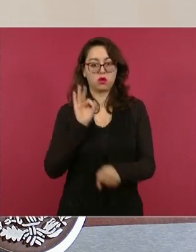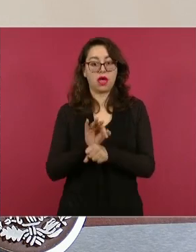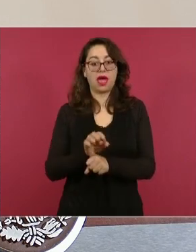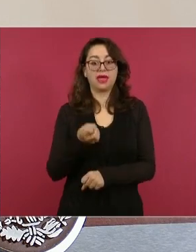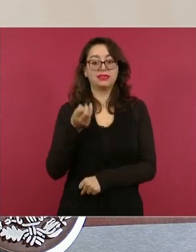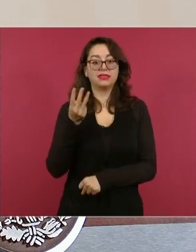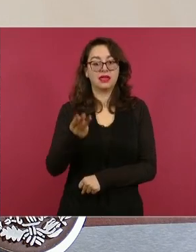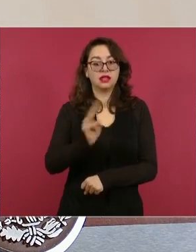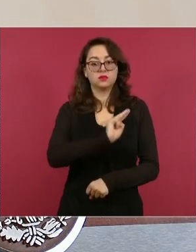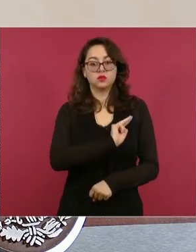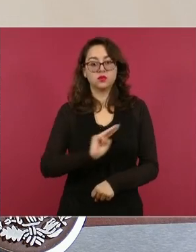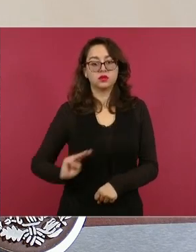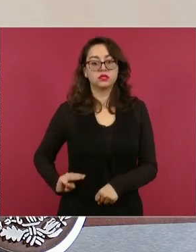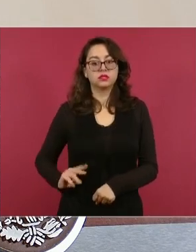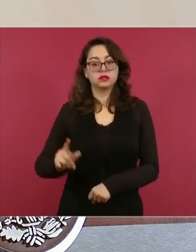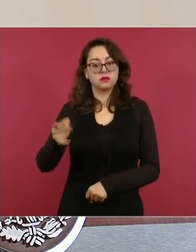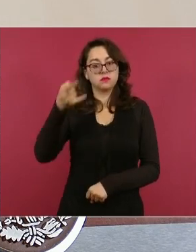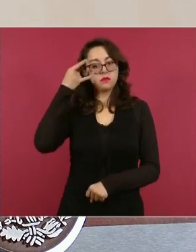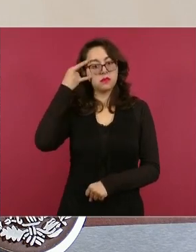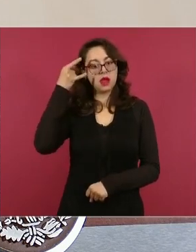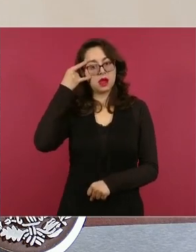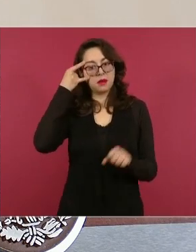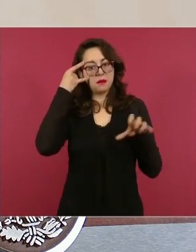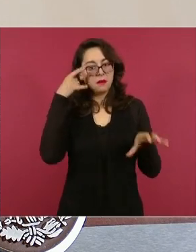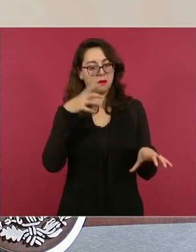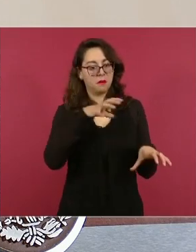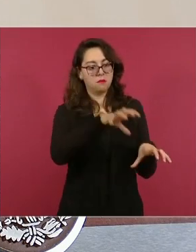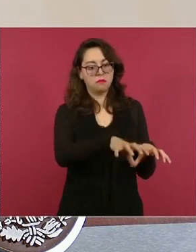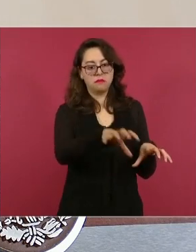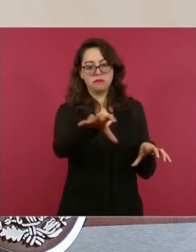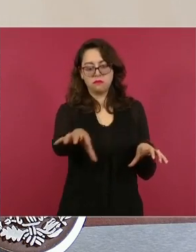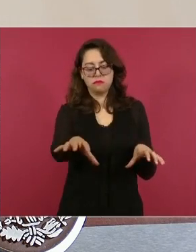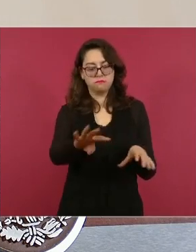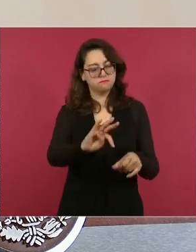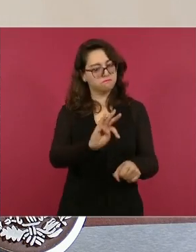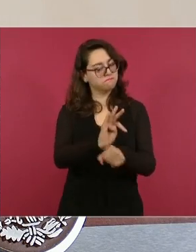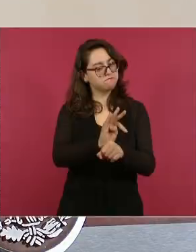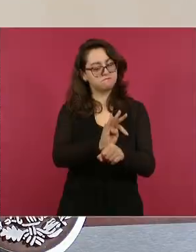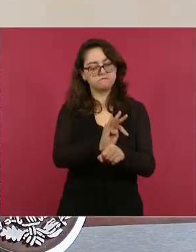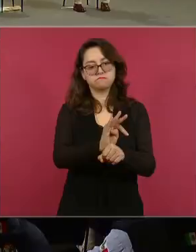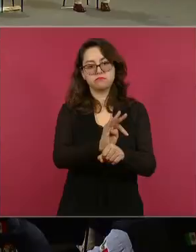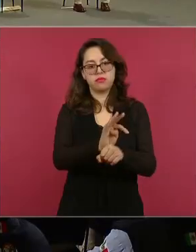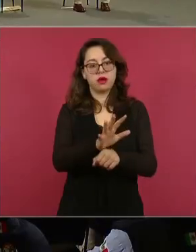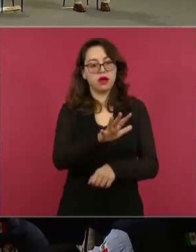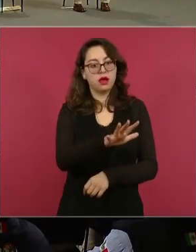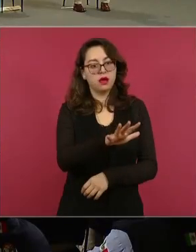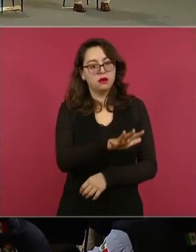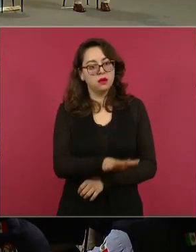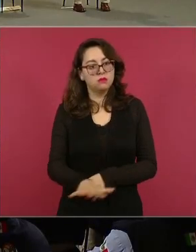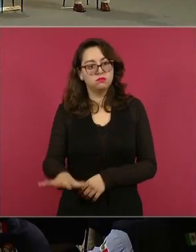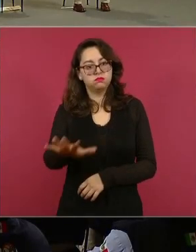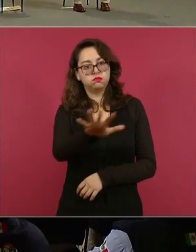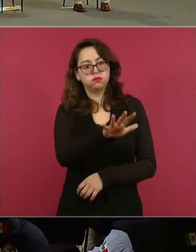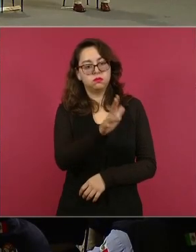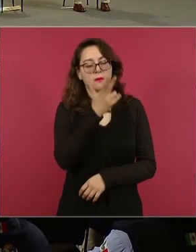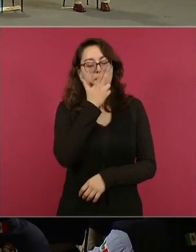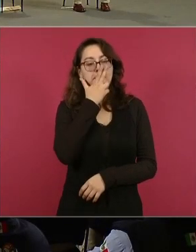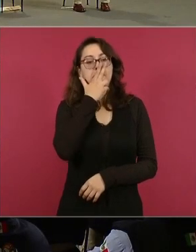municipios de Campeche, Escárcega, Calakmul y Candelaria. Esta área natural protegida,